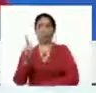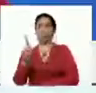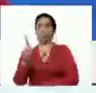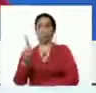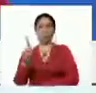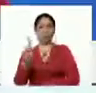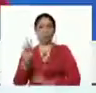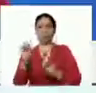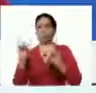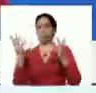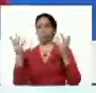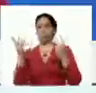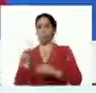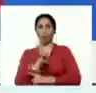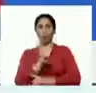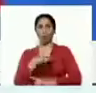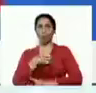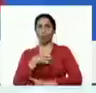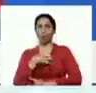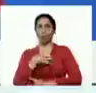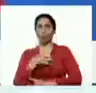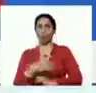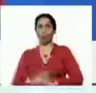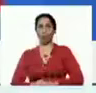lograron. No.